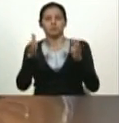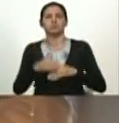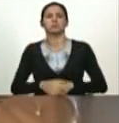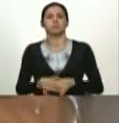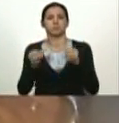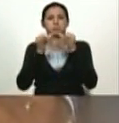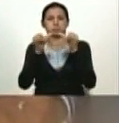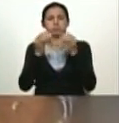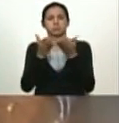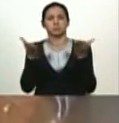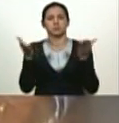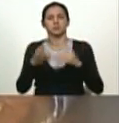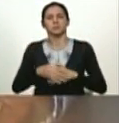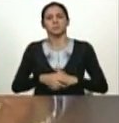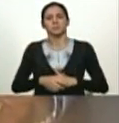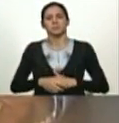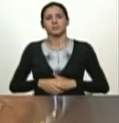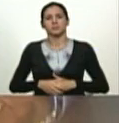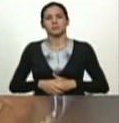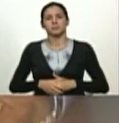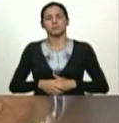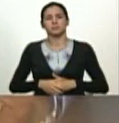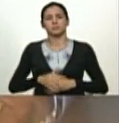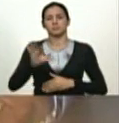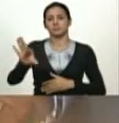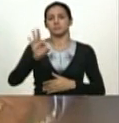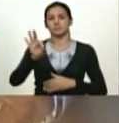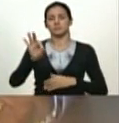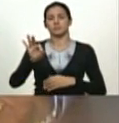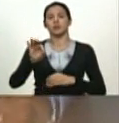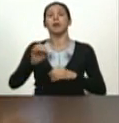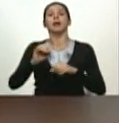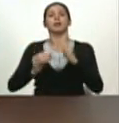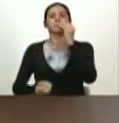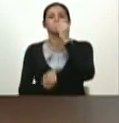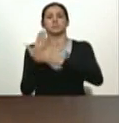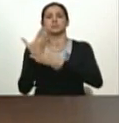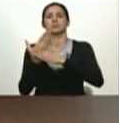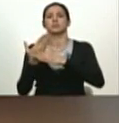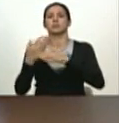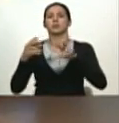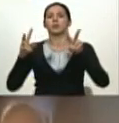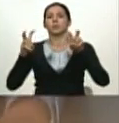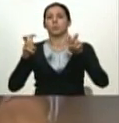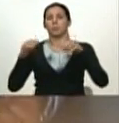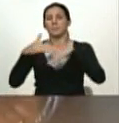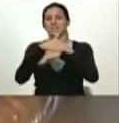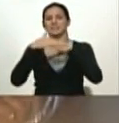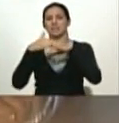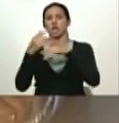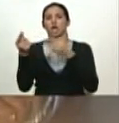que he creado el Ministerio de Economía Productiva con el Ministerio Rector